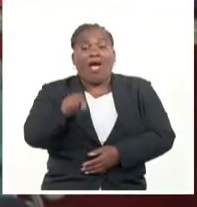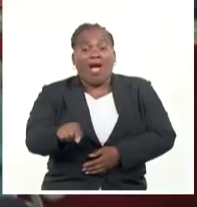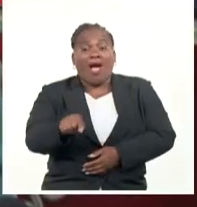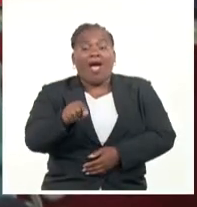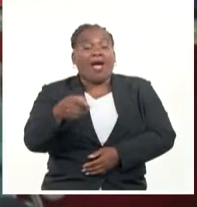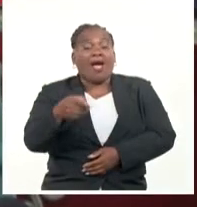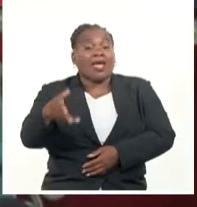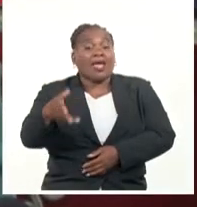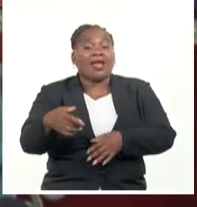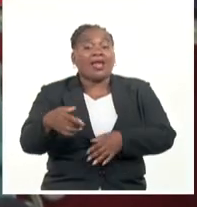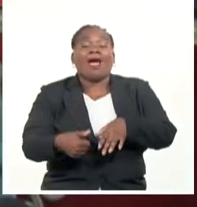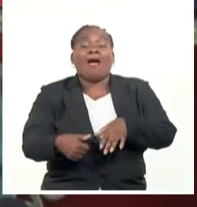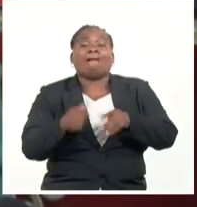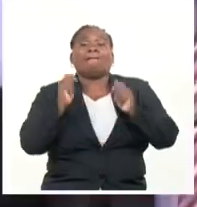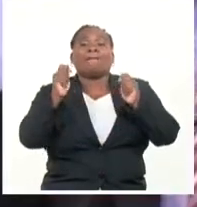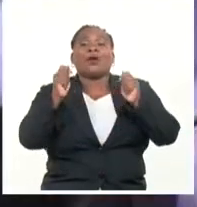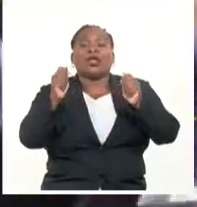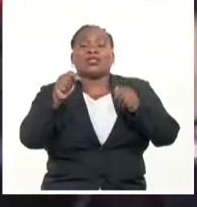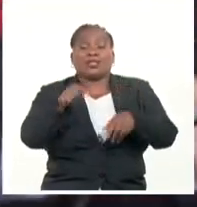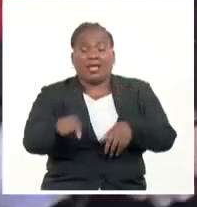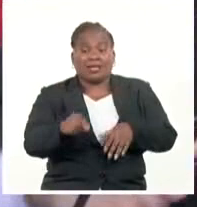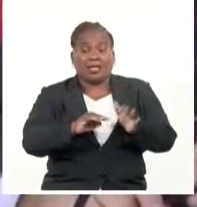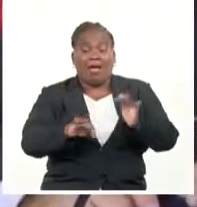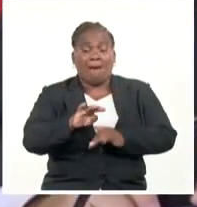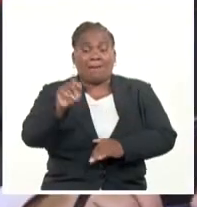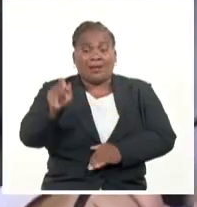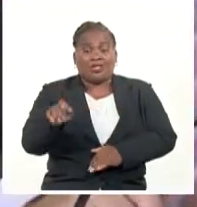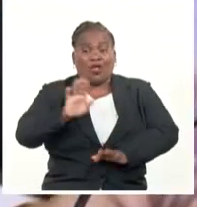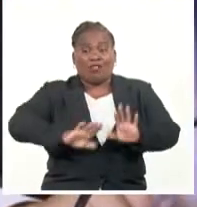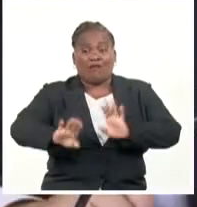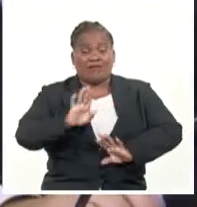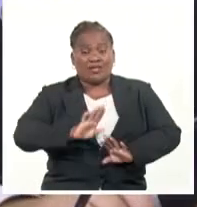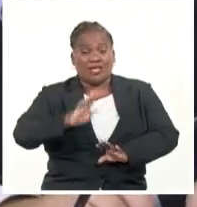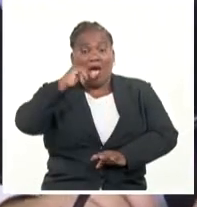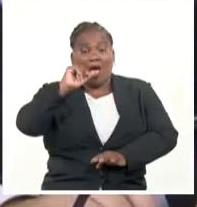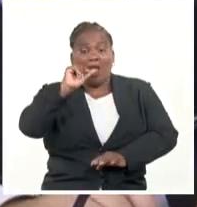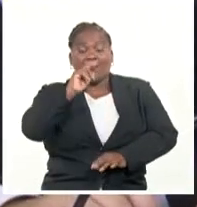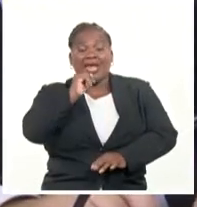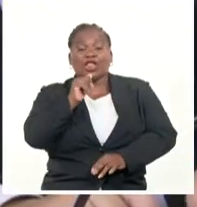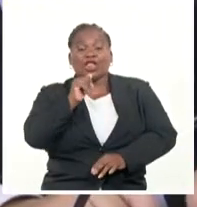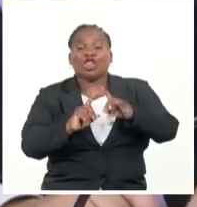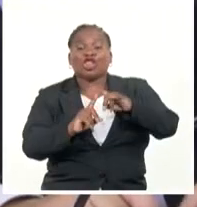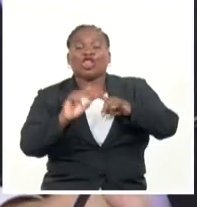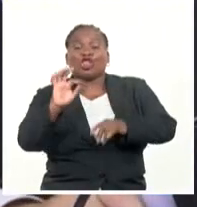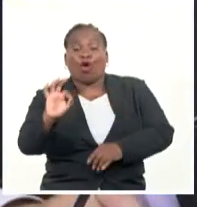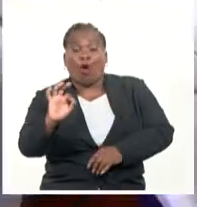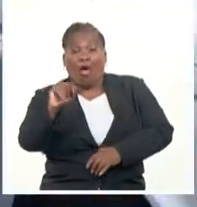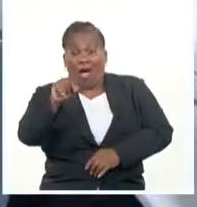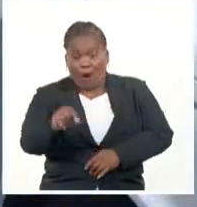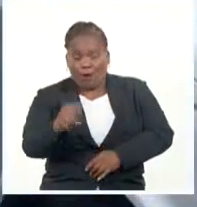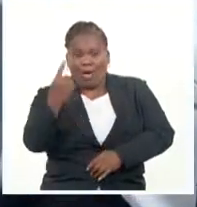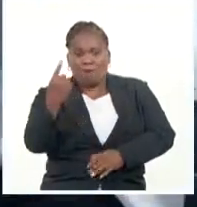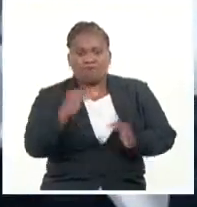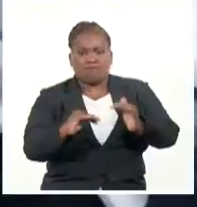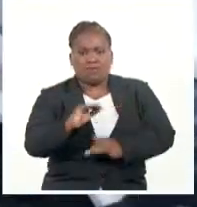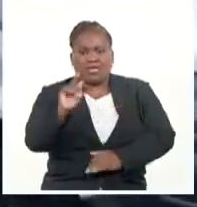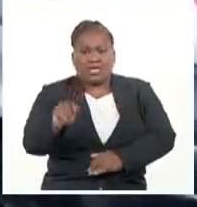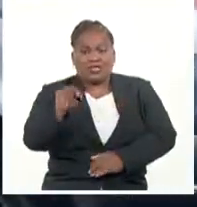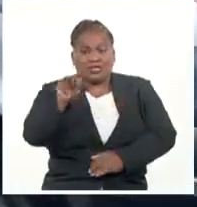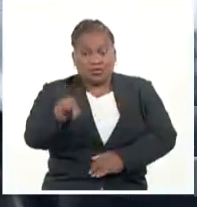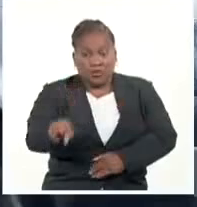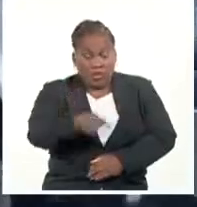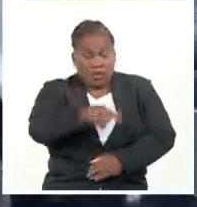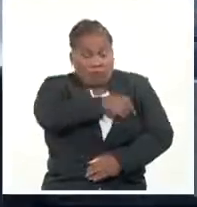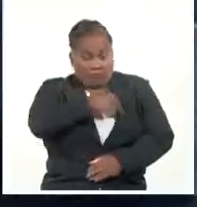durante la protesta del pasado mes, ministro de Defensa Alberto Otárola, actual primer ministro, y del interior César